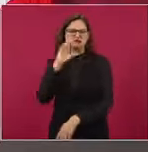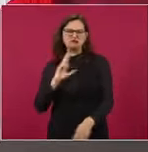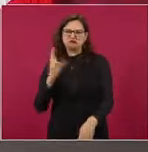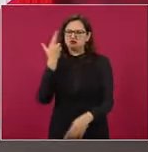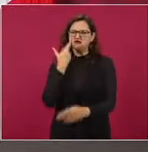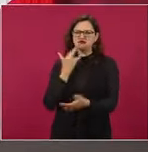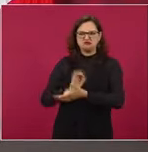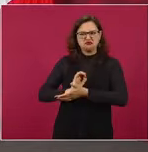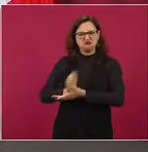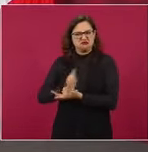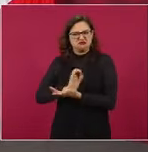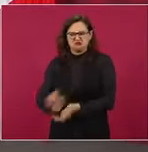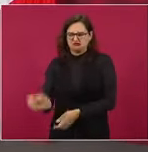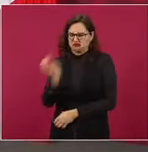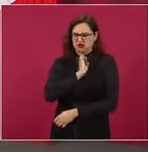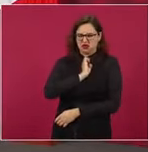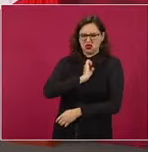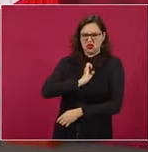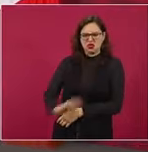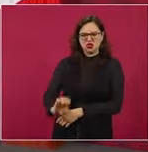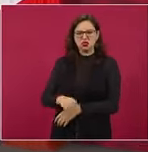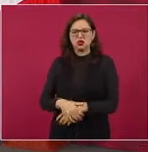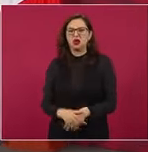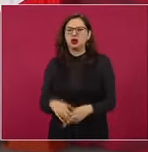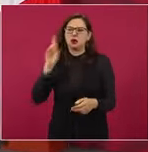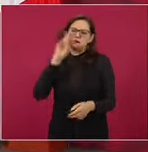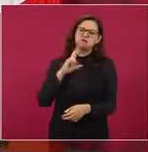indios, clasistas,